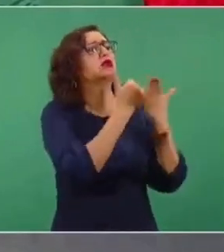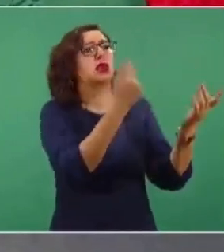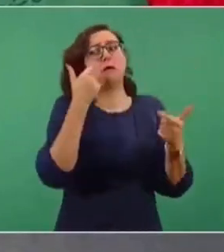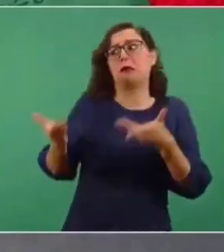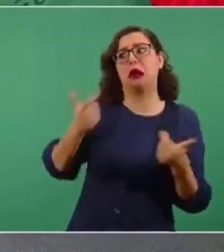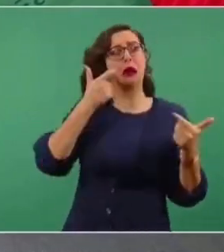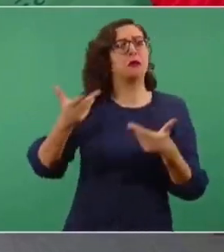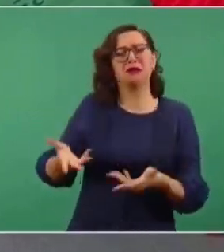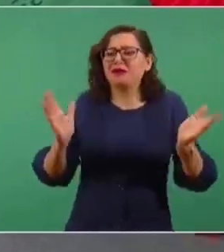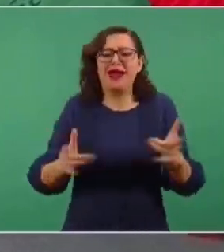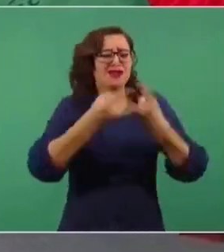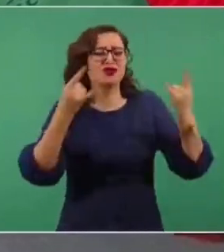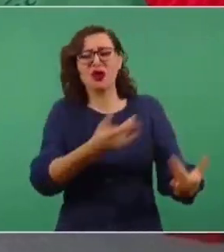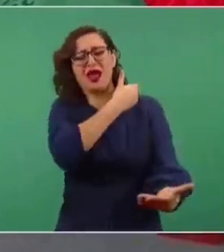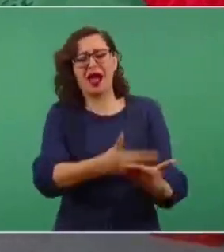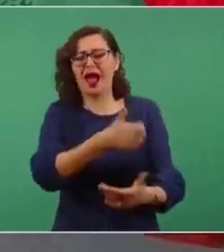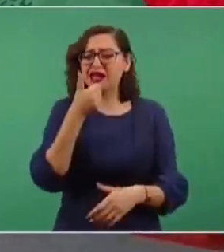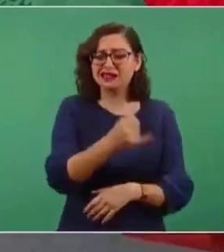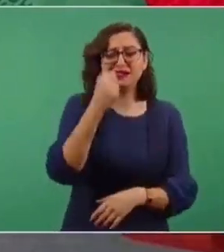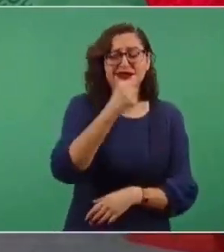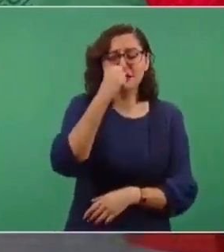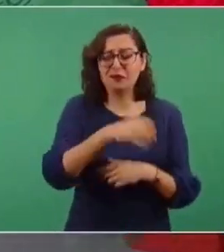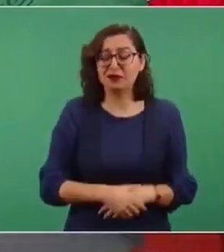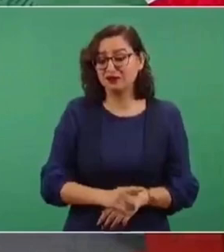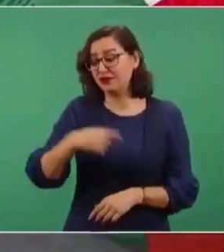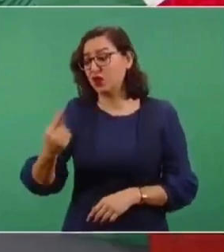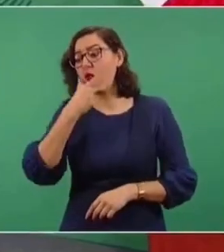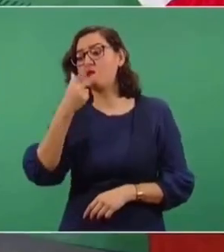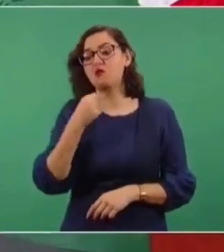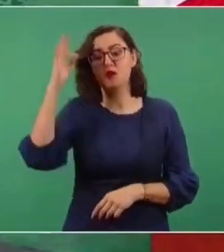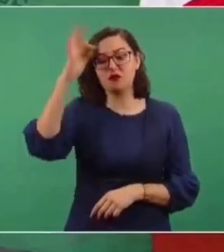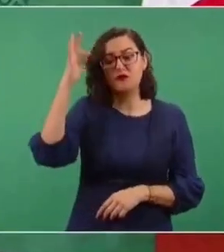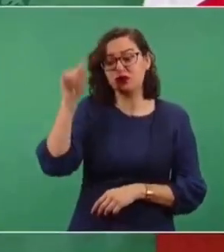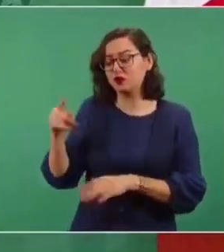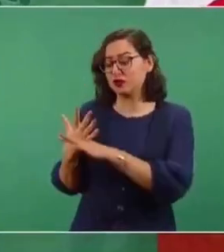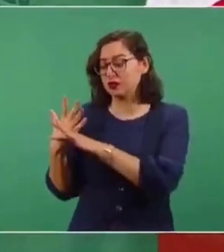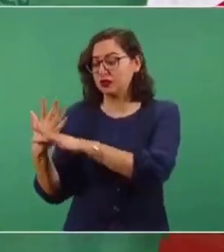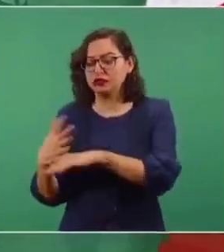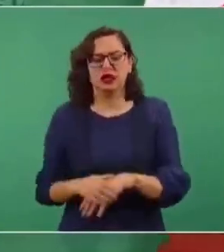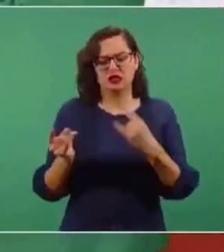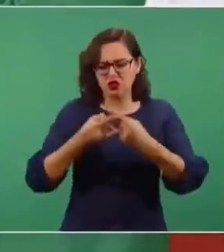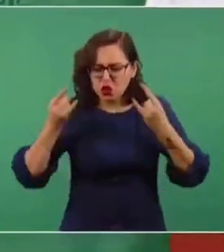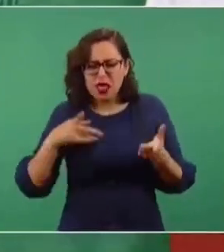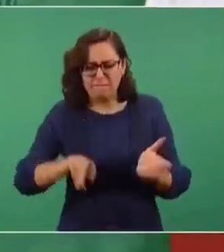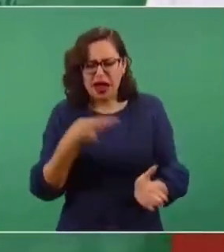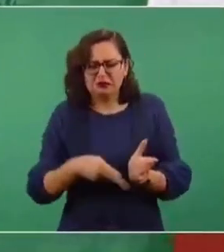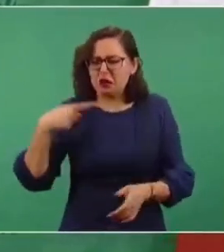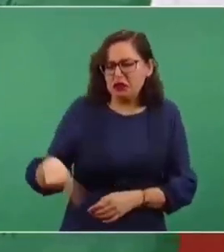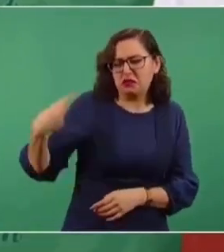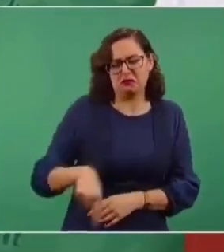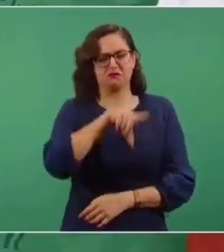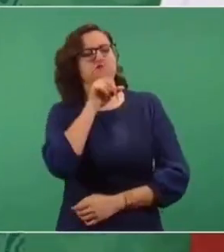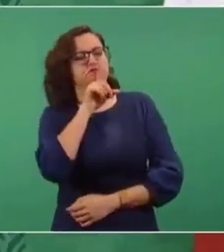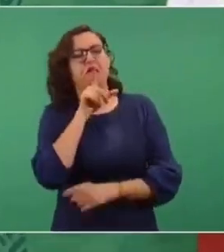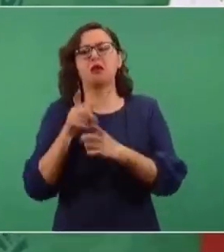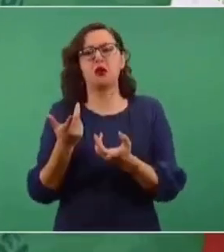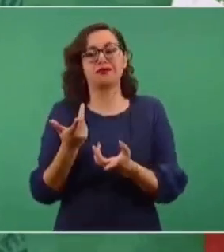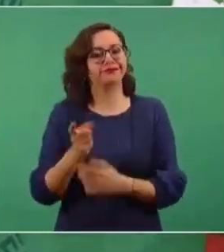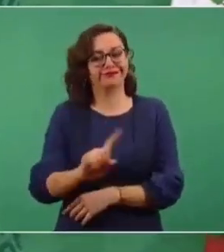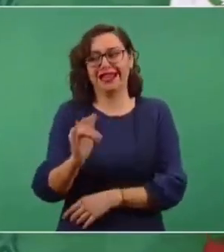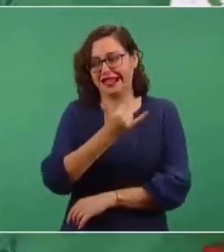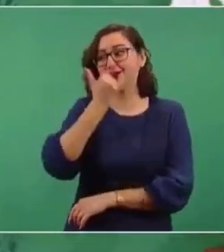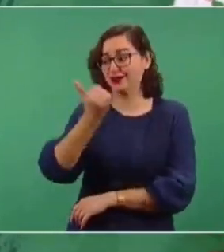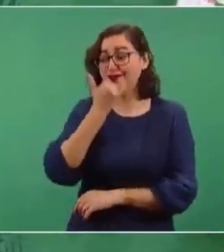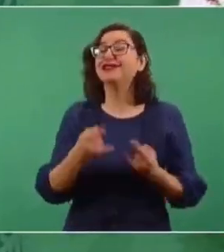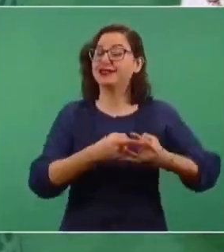que sostuvo que la historia no se repetía, sólo en su versión caricaturesca. No, la historia sí se repite.